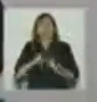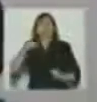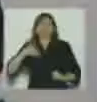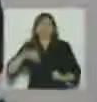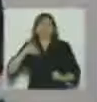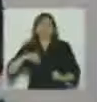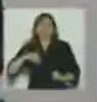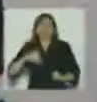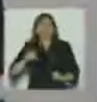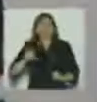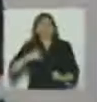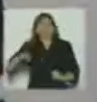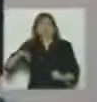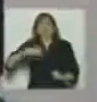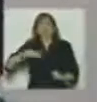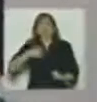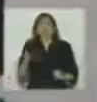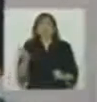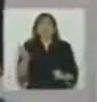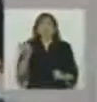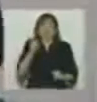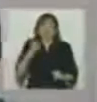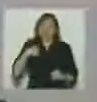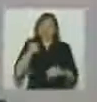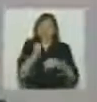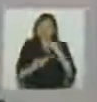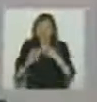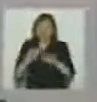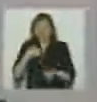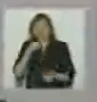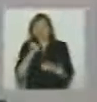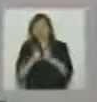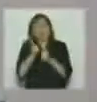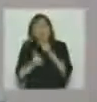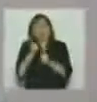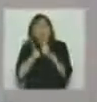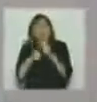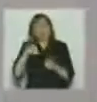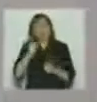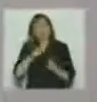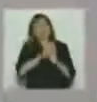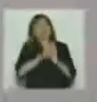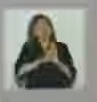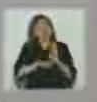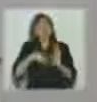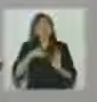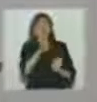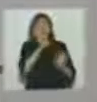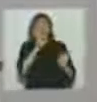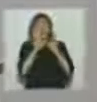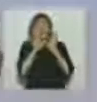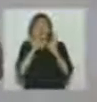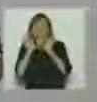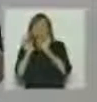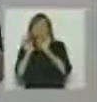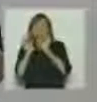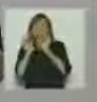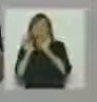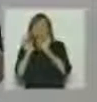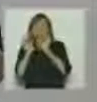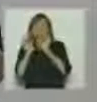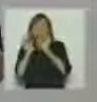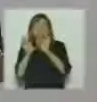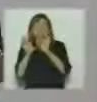y que luego se seleccionen los mejores y estos queden a disposición en ese banco, no solamente para el sector